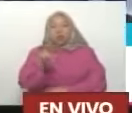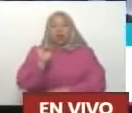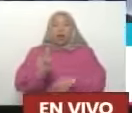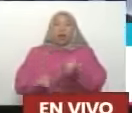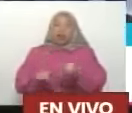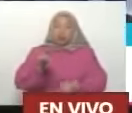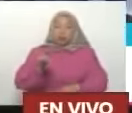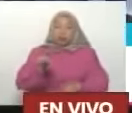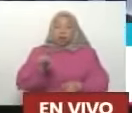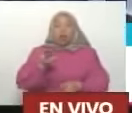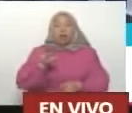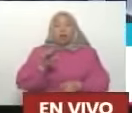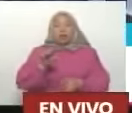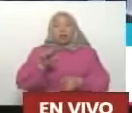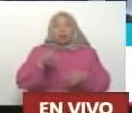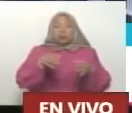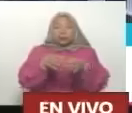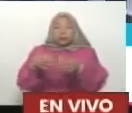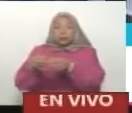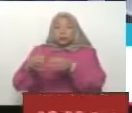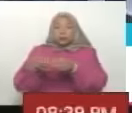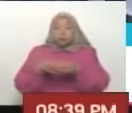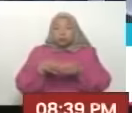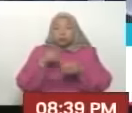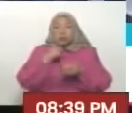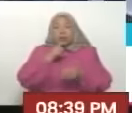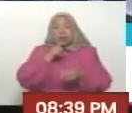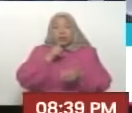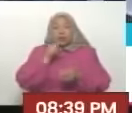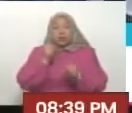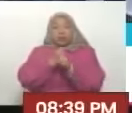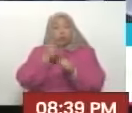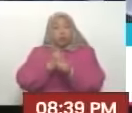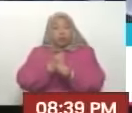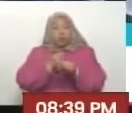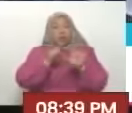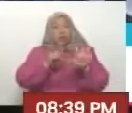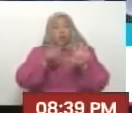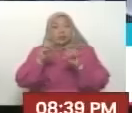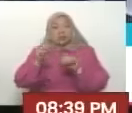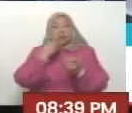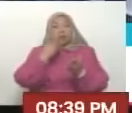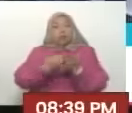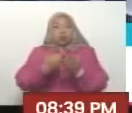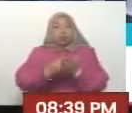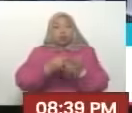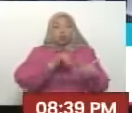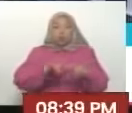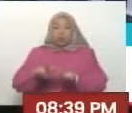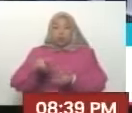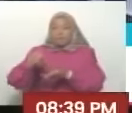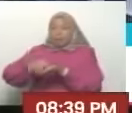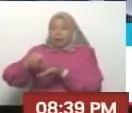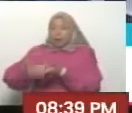muy grandes Las dividimos Y financiamos 60 proyectos Esos proyectos Presidente Yo le puedo decir El nivel de eficiencia En la